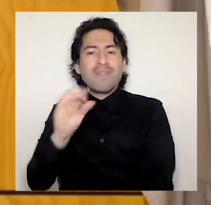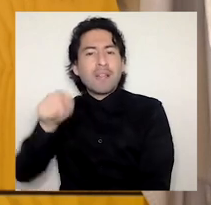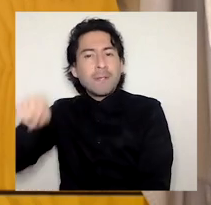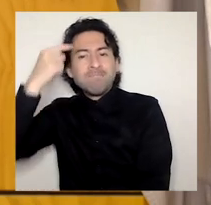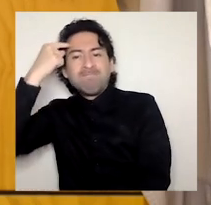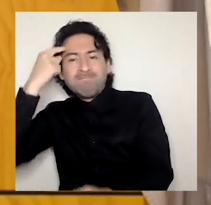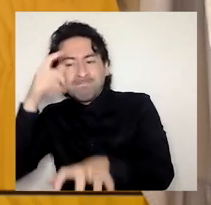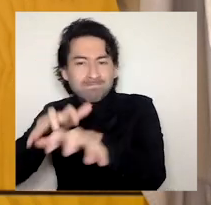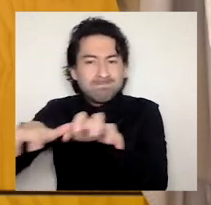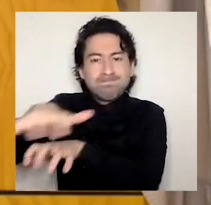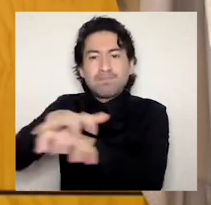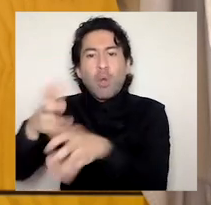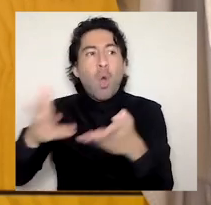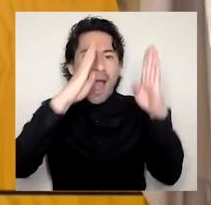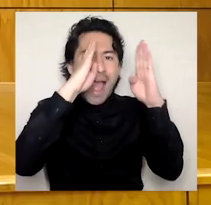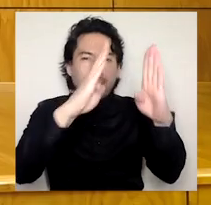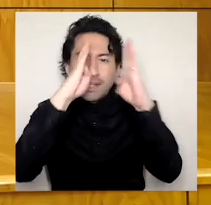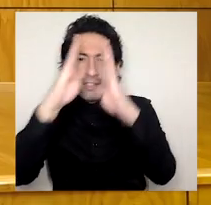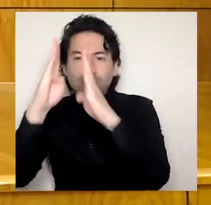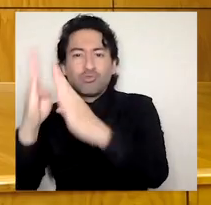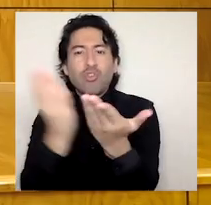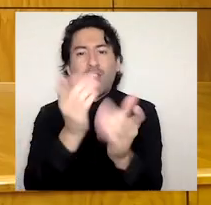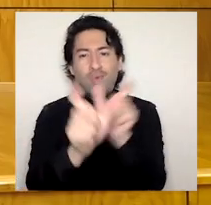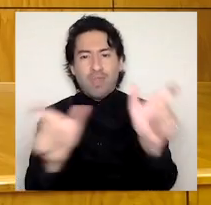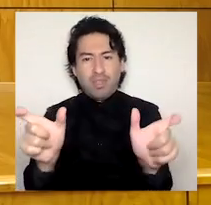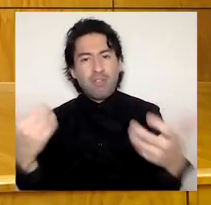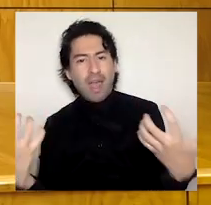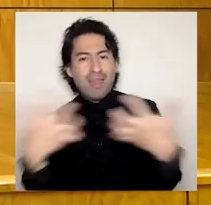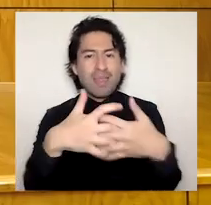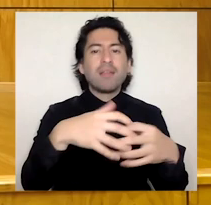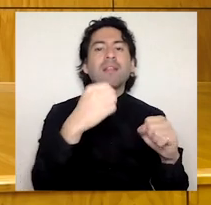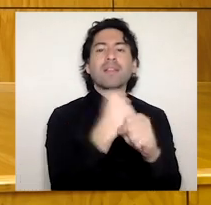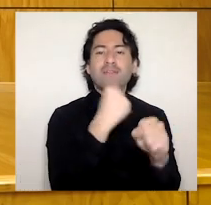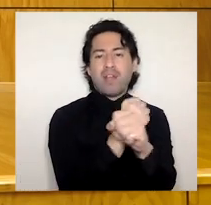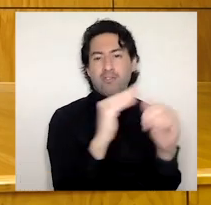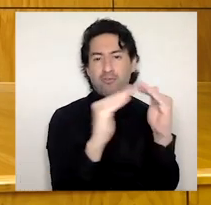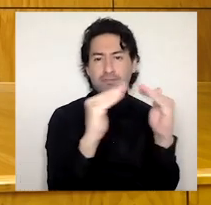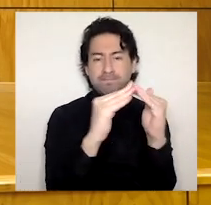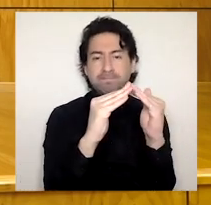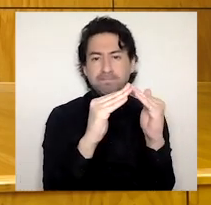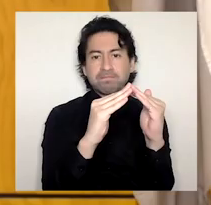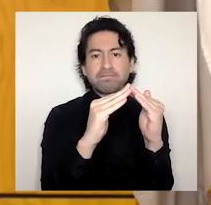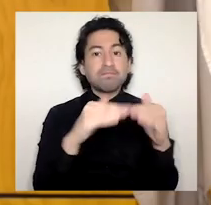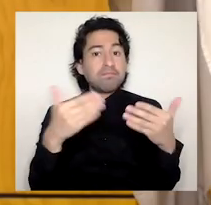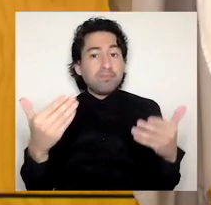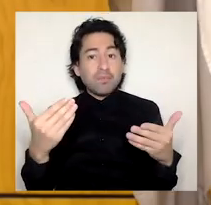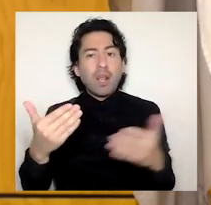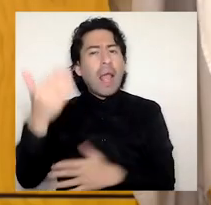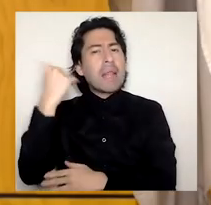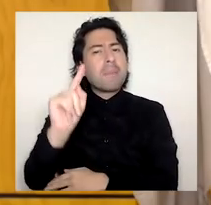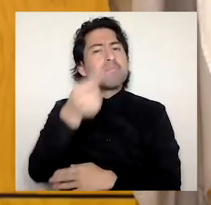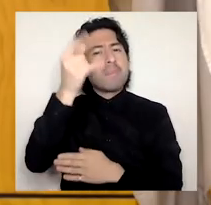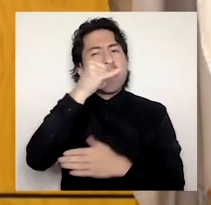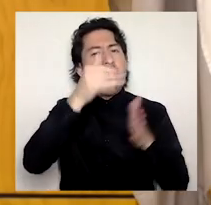estudiantes, adaptándose al teletrabajo. Así es, como en una primera etapa comenzó con la ardua tarea